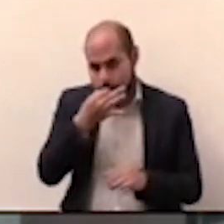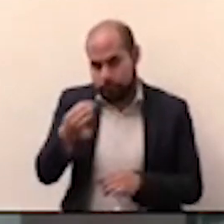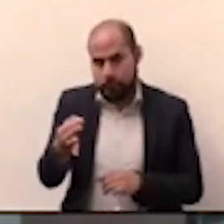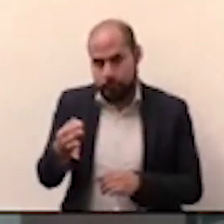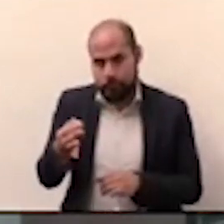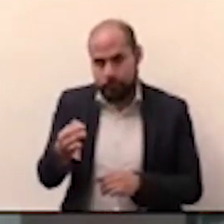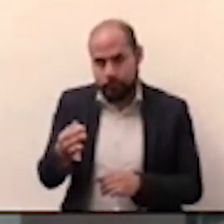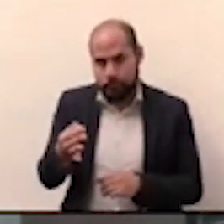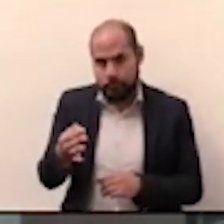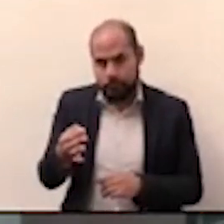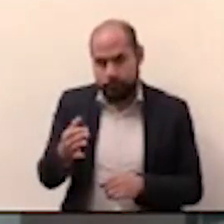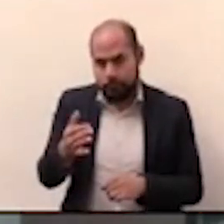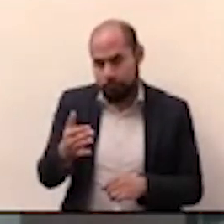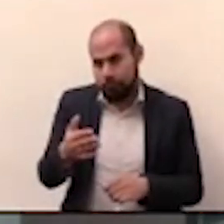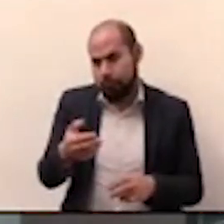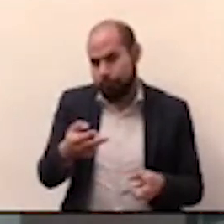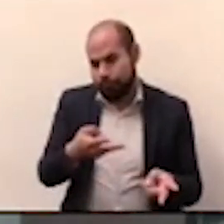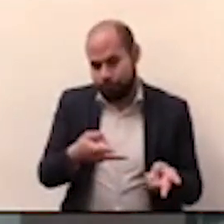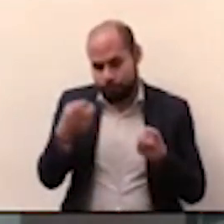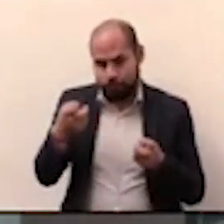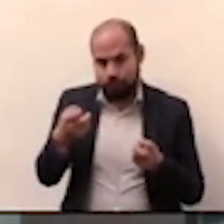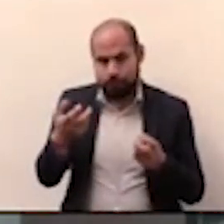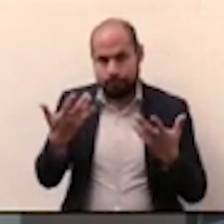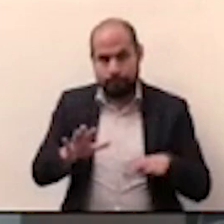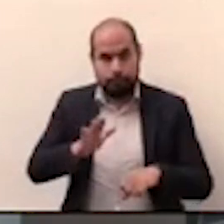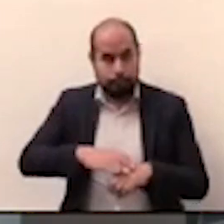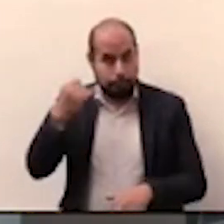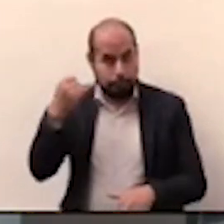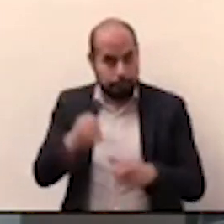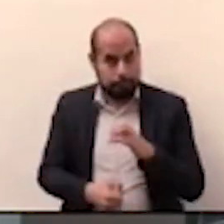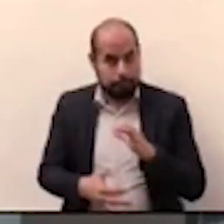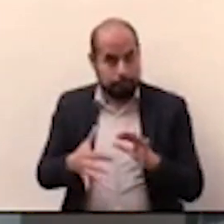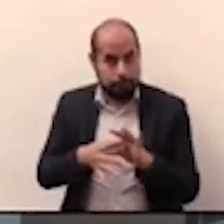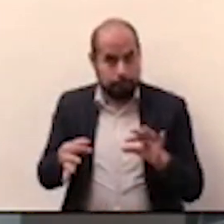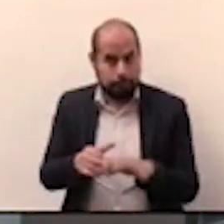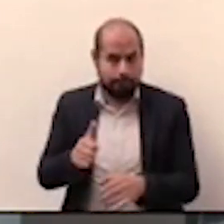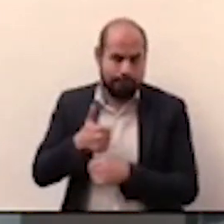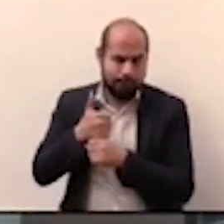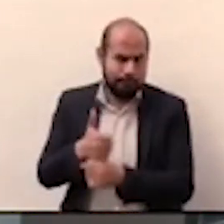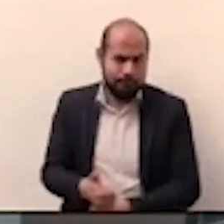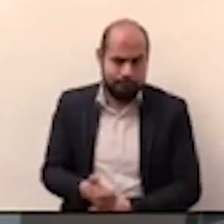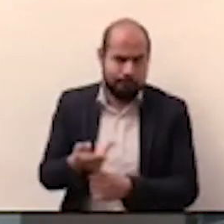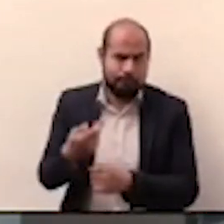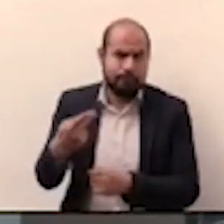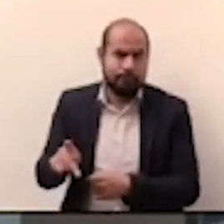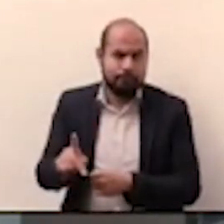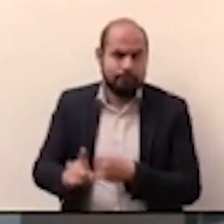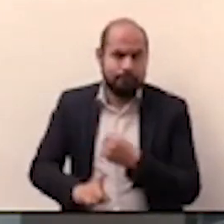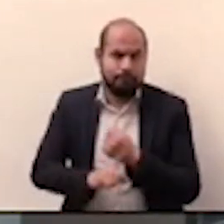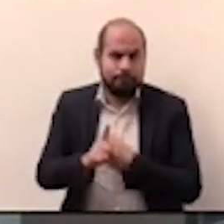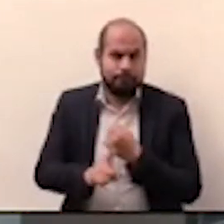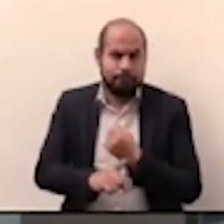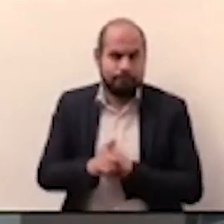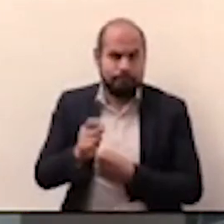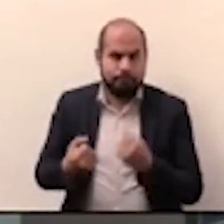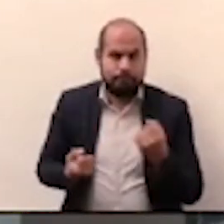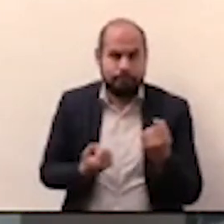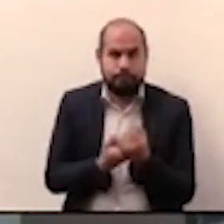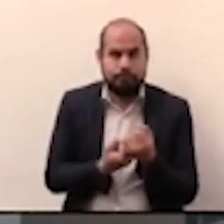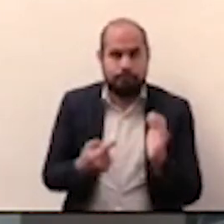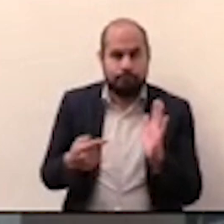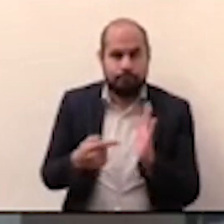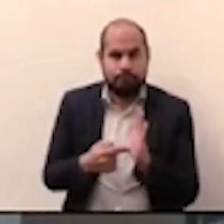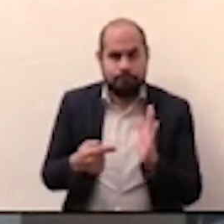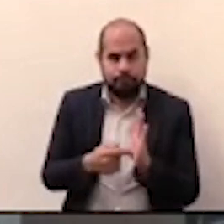asaltado. Y ya no voy a explicar más esta situación tan crítica. Con base en este caso y